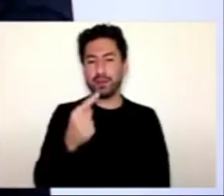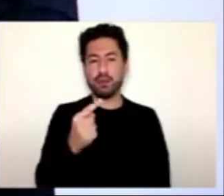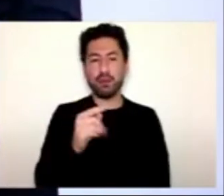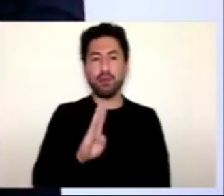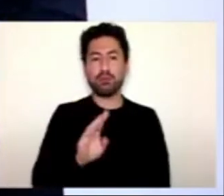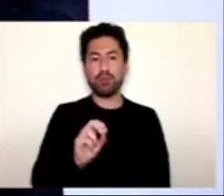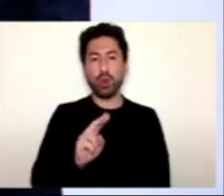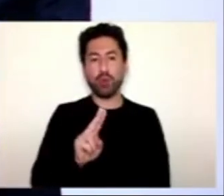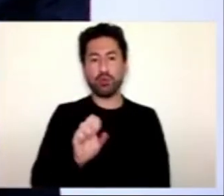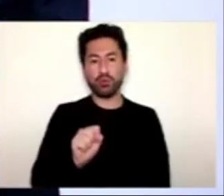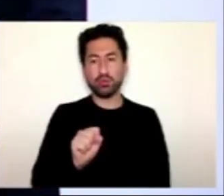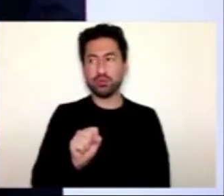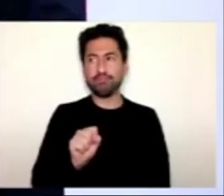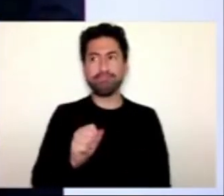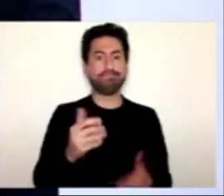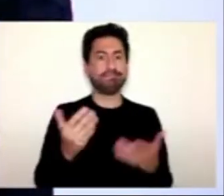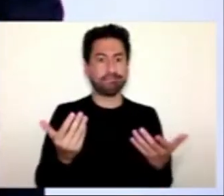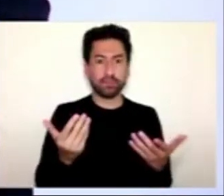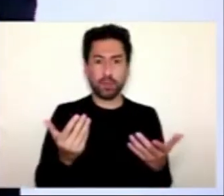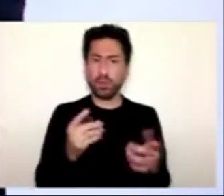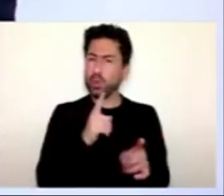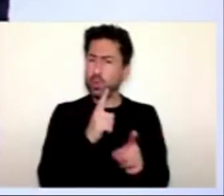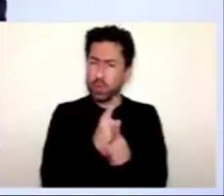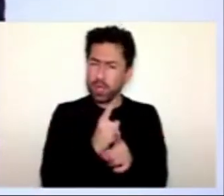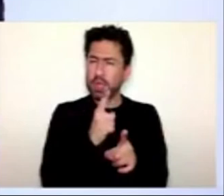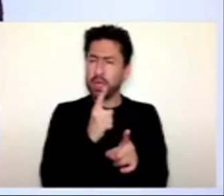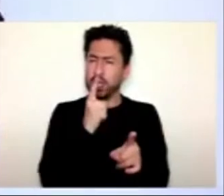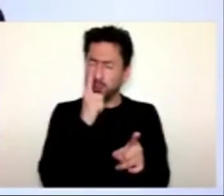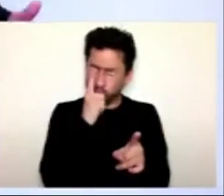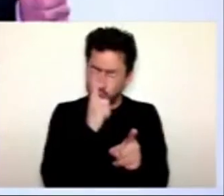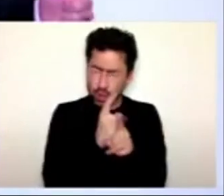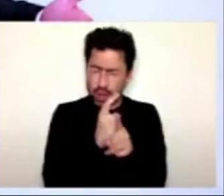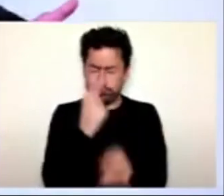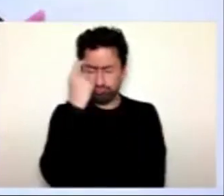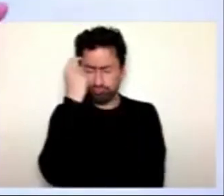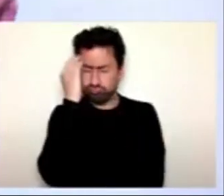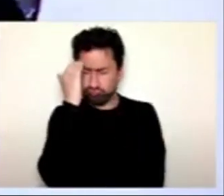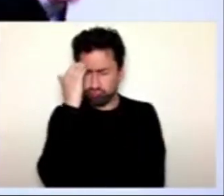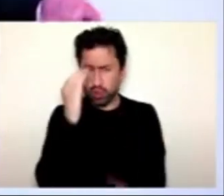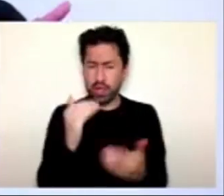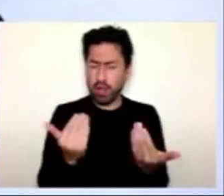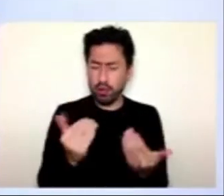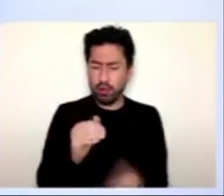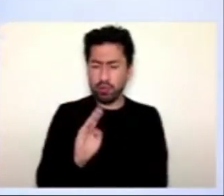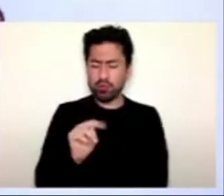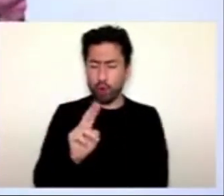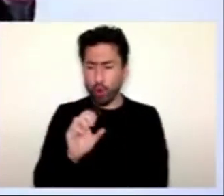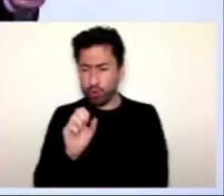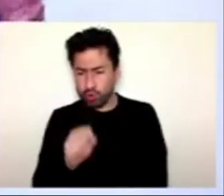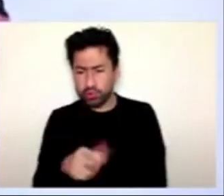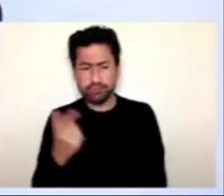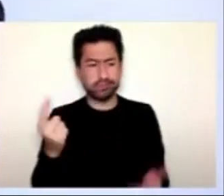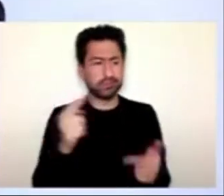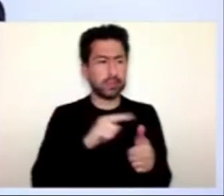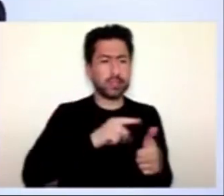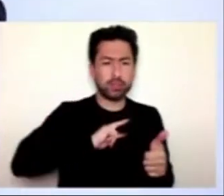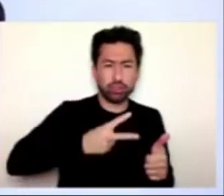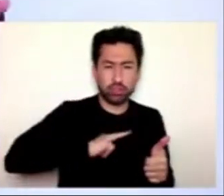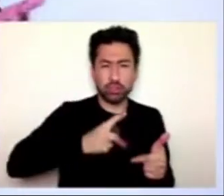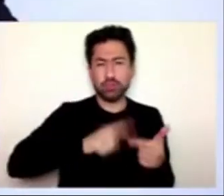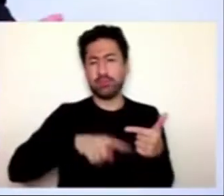muy, muy involucrados en todos los bonos temáticos, los bonos de género, los bonos azules, los bonos